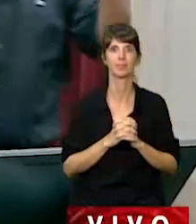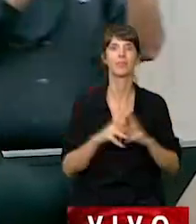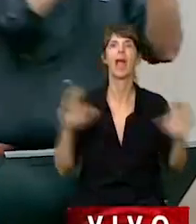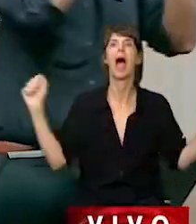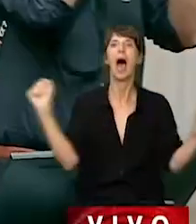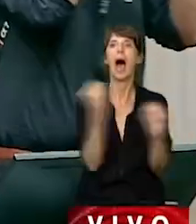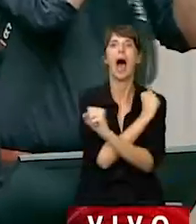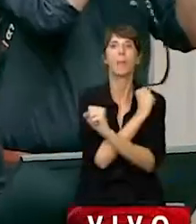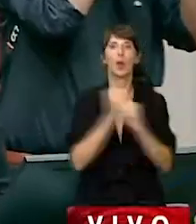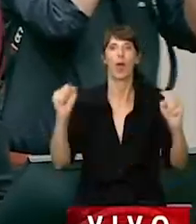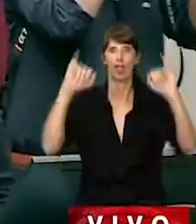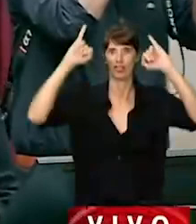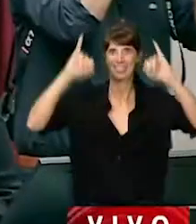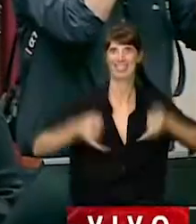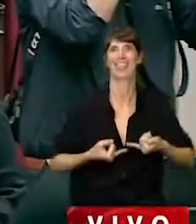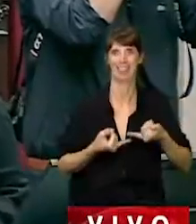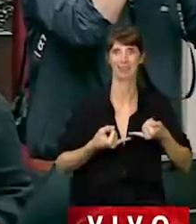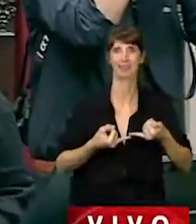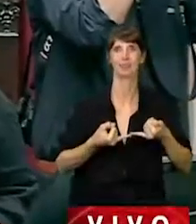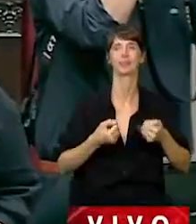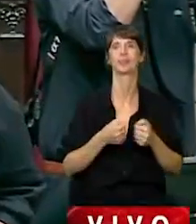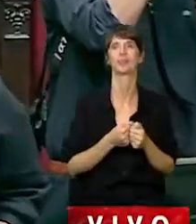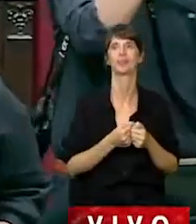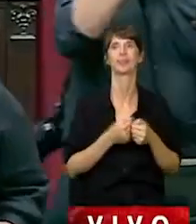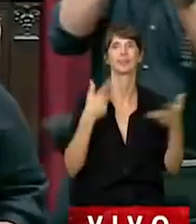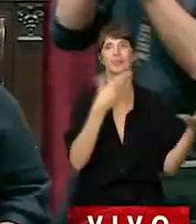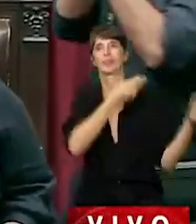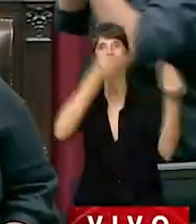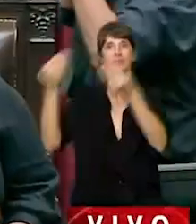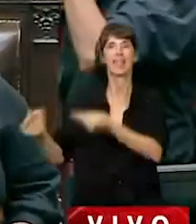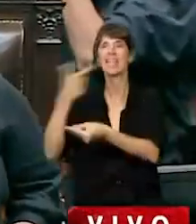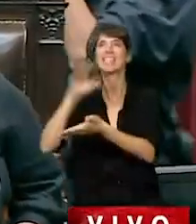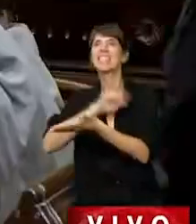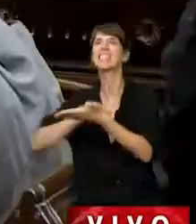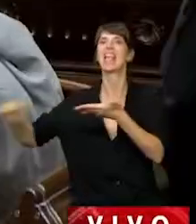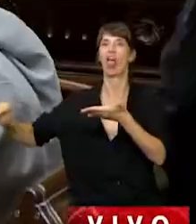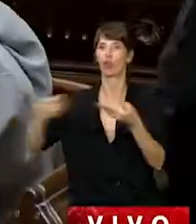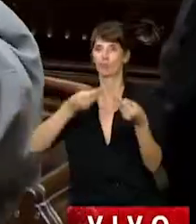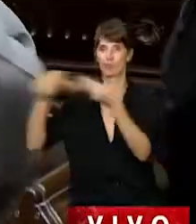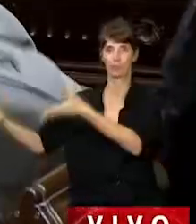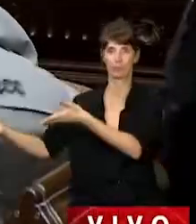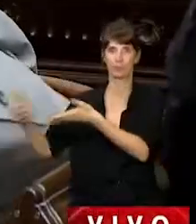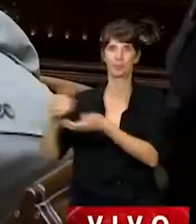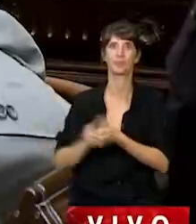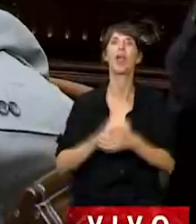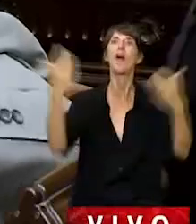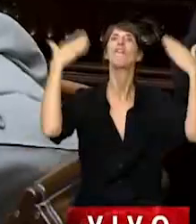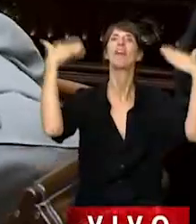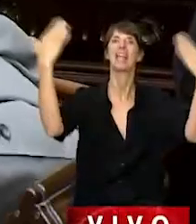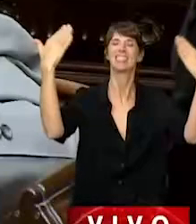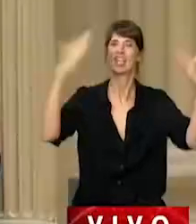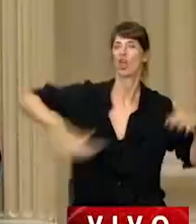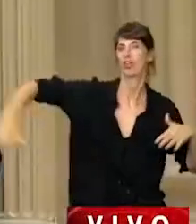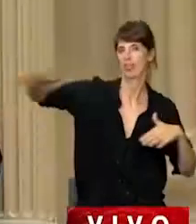Resulta afirmativa, se comunicará al Honorable Senado de la Nación. Felicitaciones a